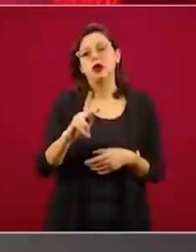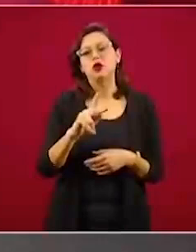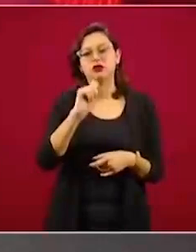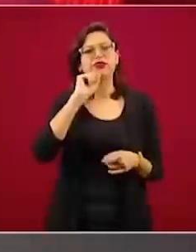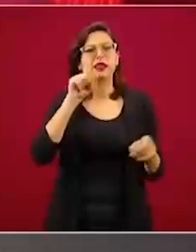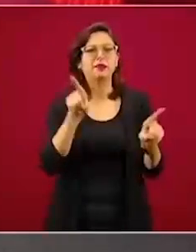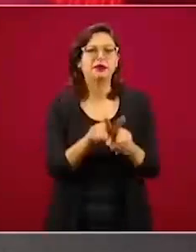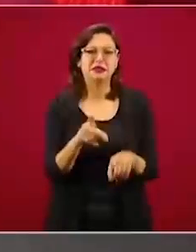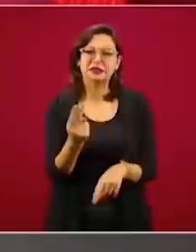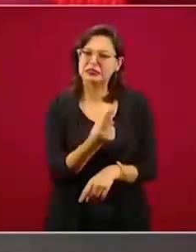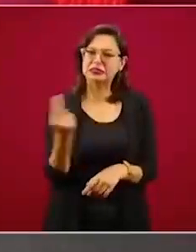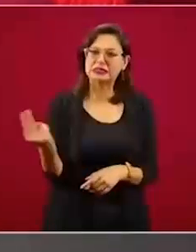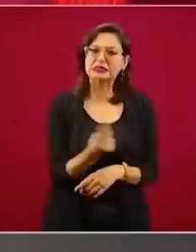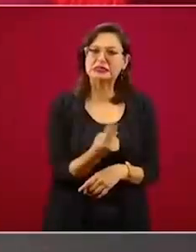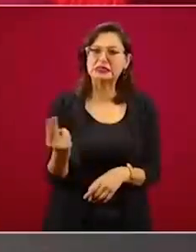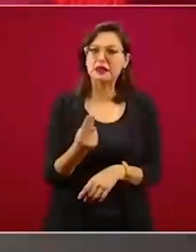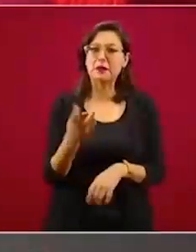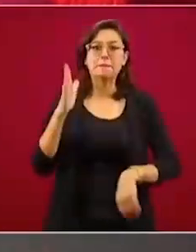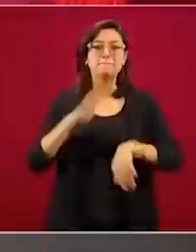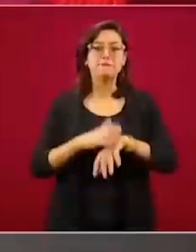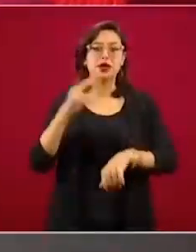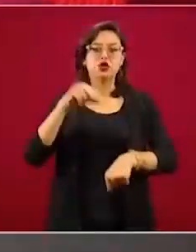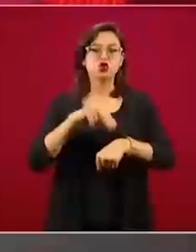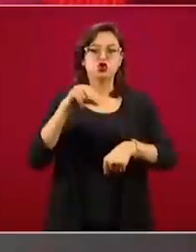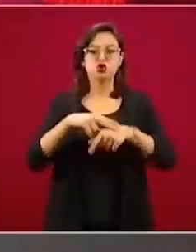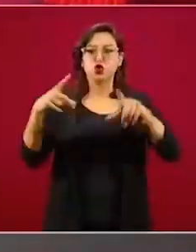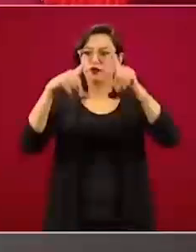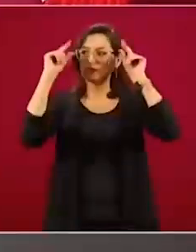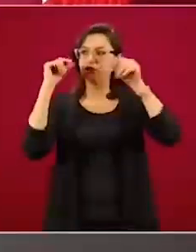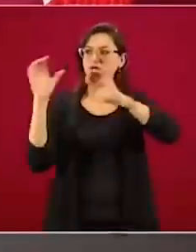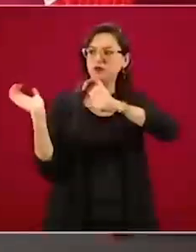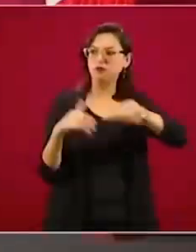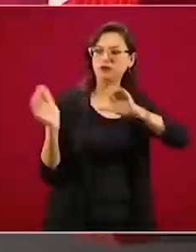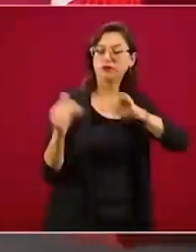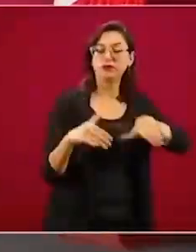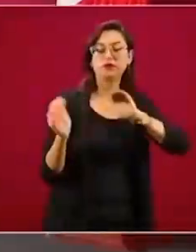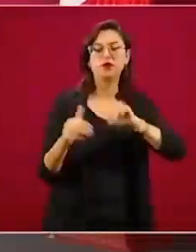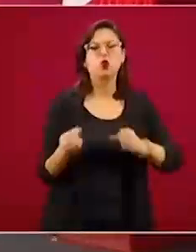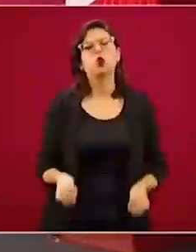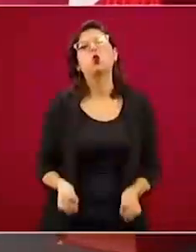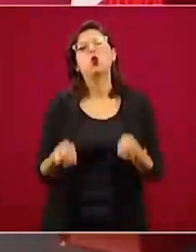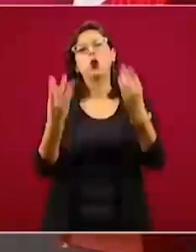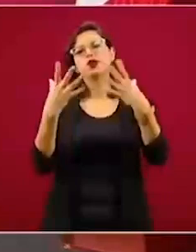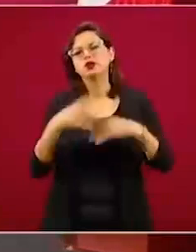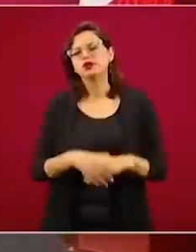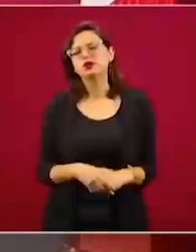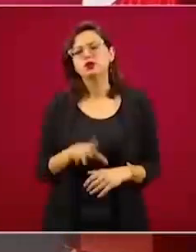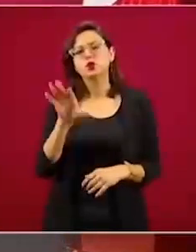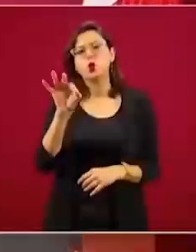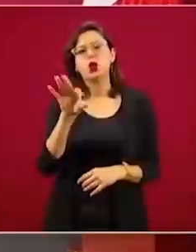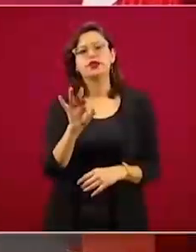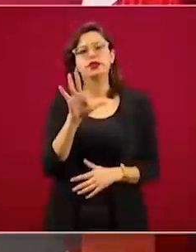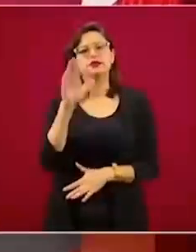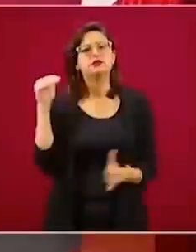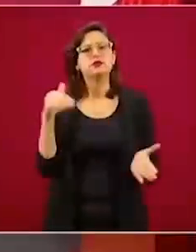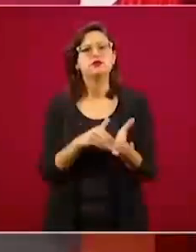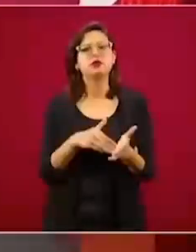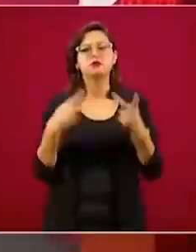enfermeras. Y hemos contratado alrededor de 45 mil trabajadores de la salud.